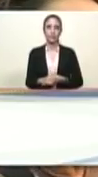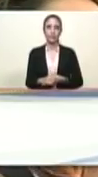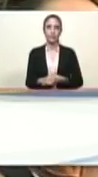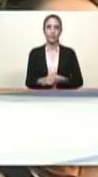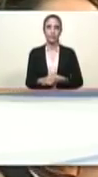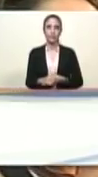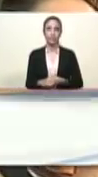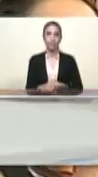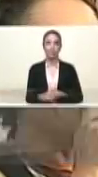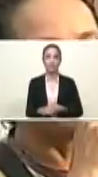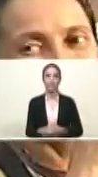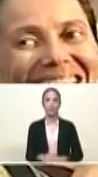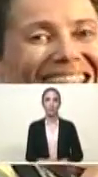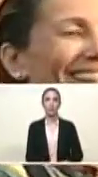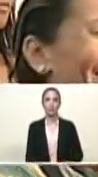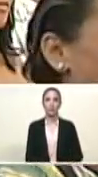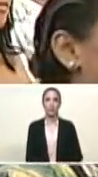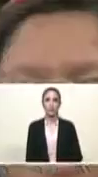Perdón.